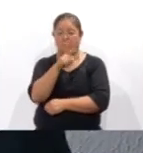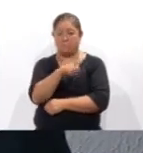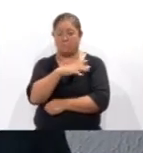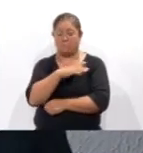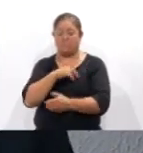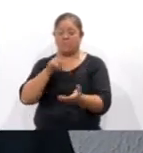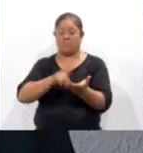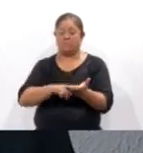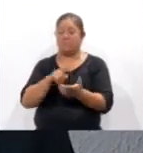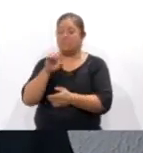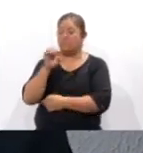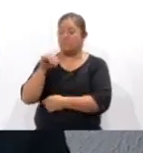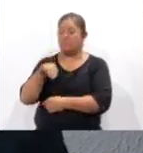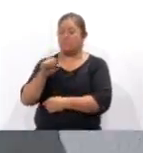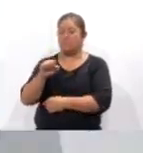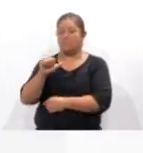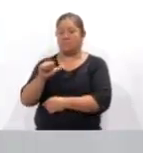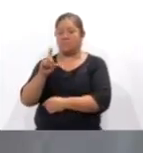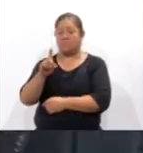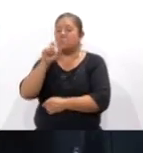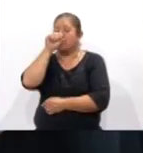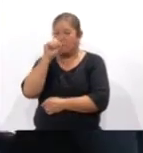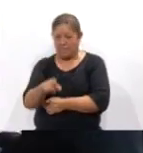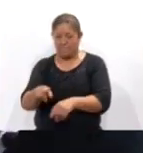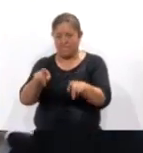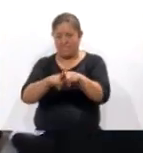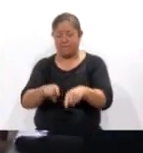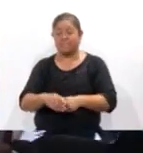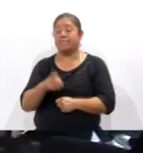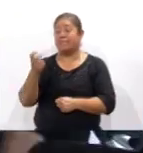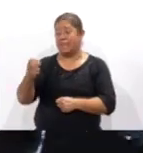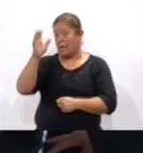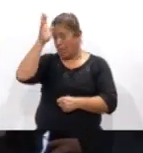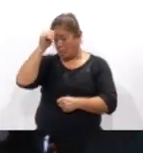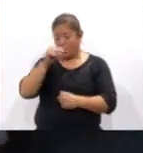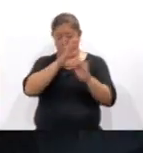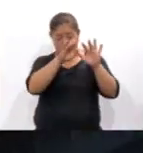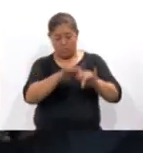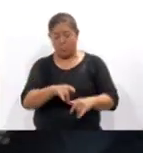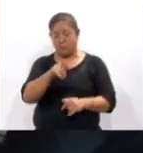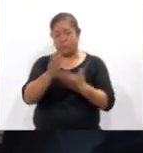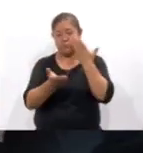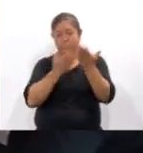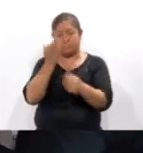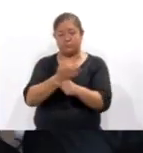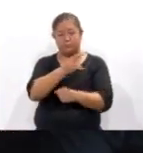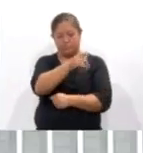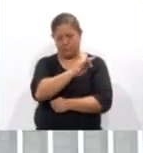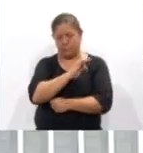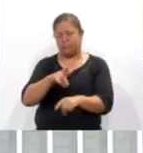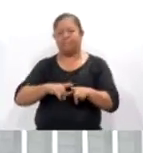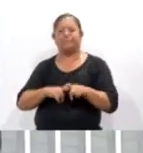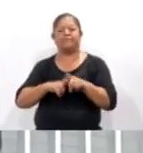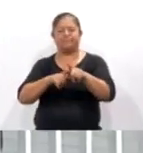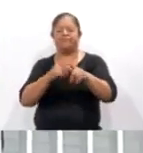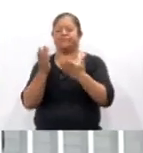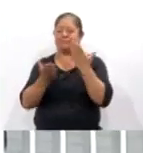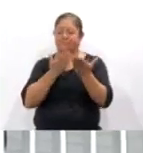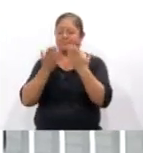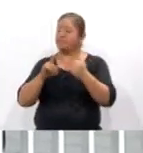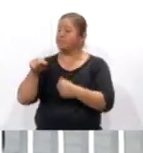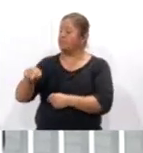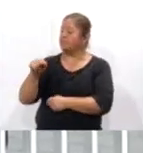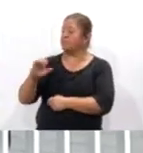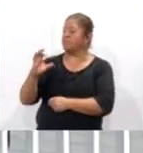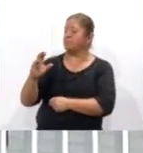ENSAP también. A través de este acuerdo, los estudiantes también tendrán la posibilidad de continuar sus estudios en la Escuela del